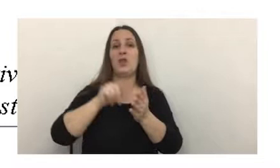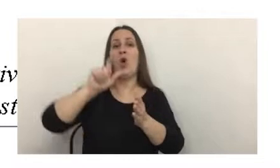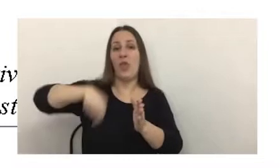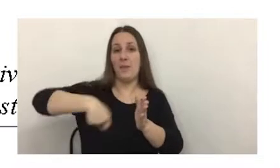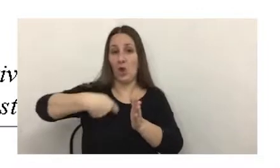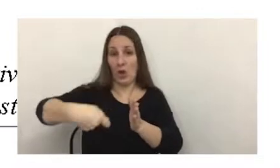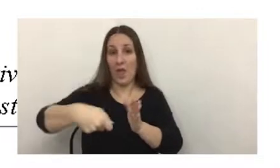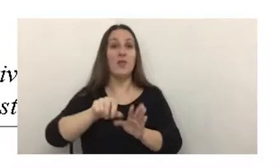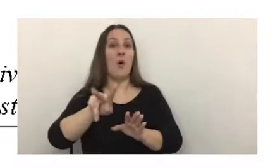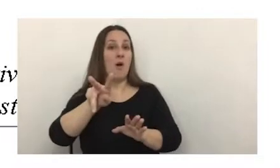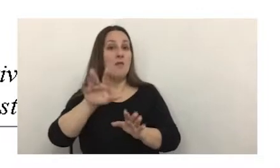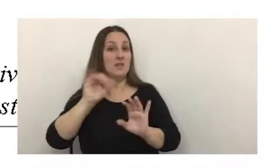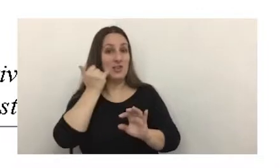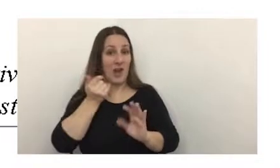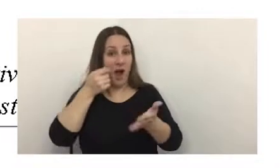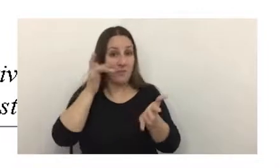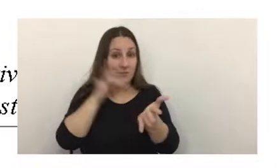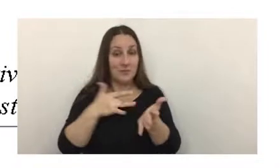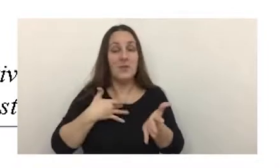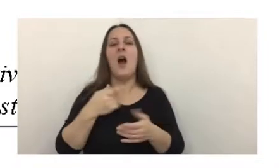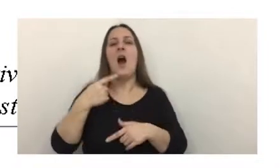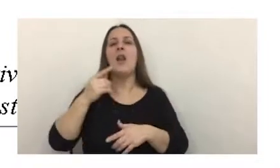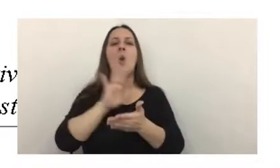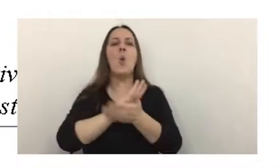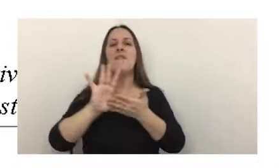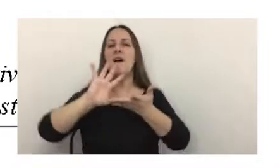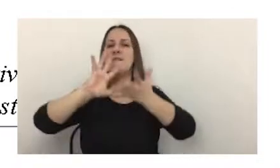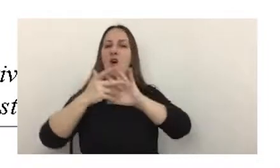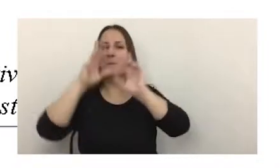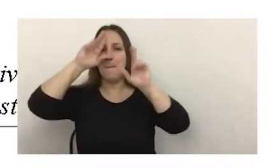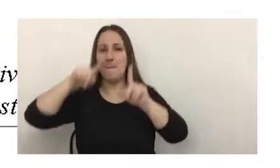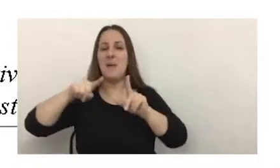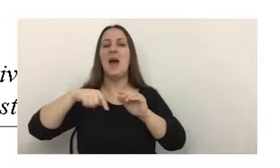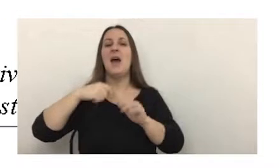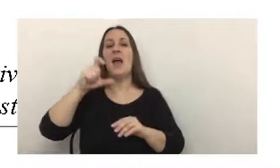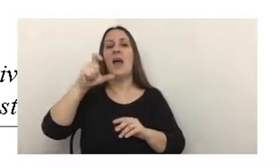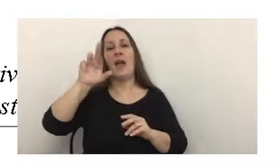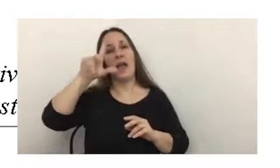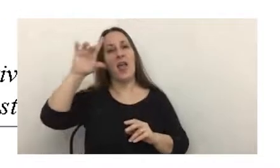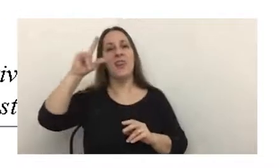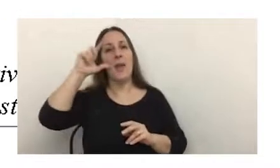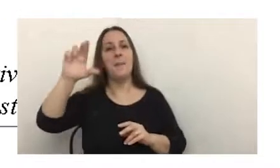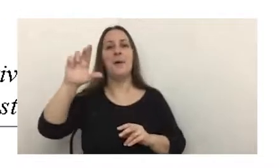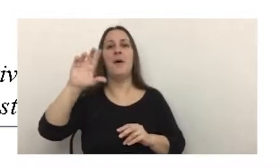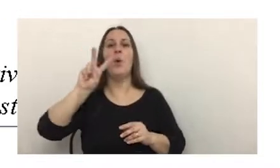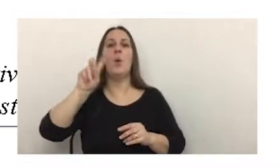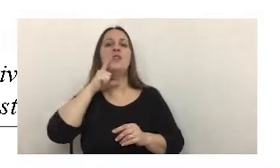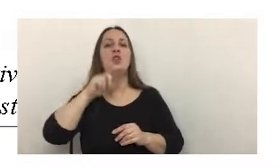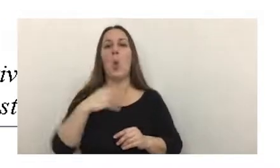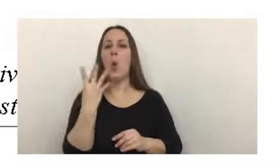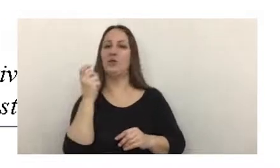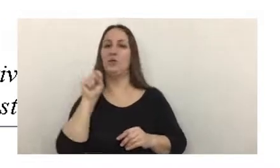créditos, ahora se realizará a través de un nuevo programa, denominado CREDEP, versión 4.0,